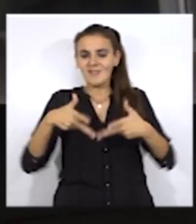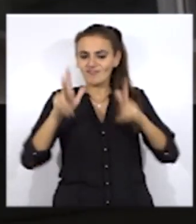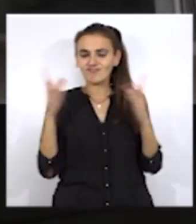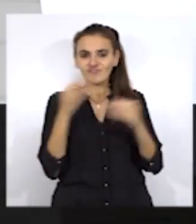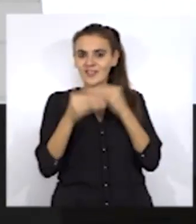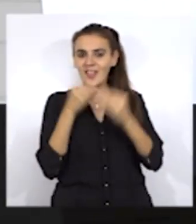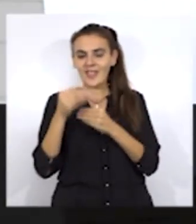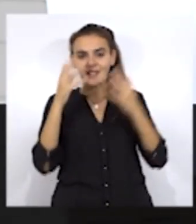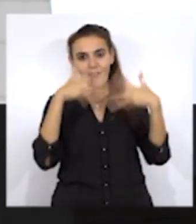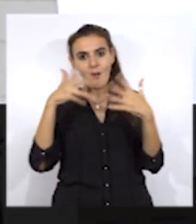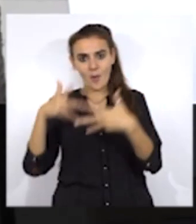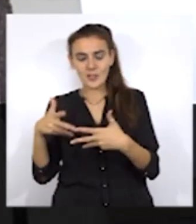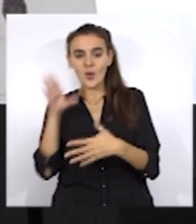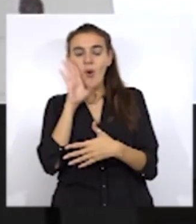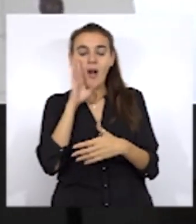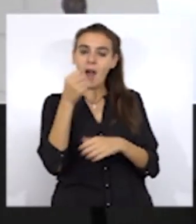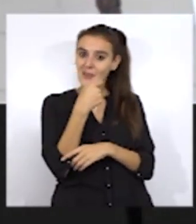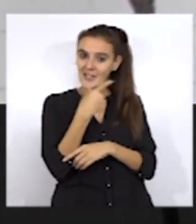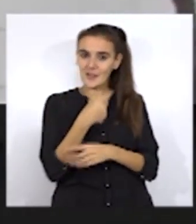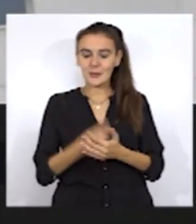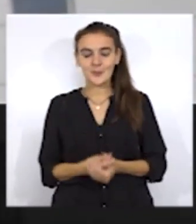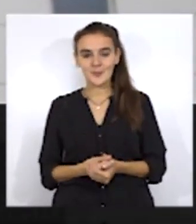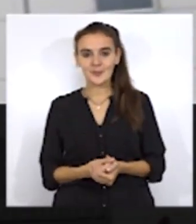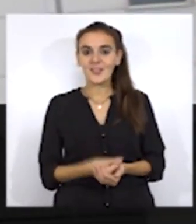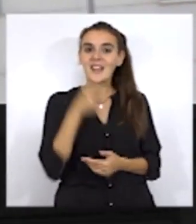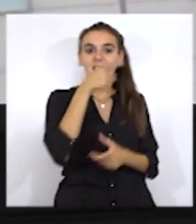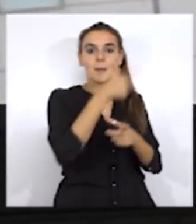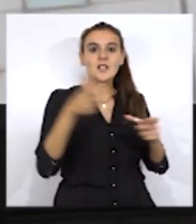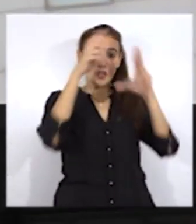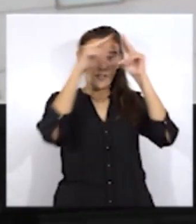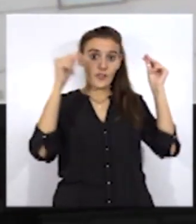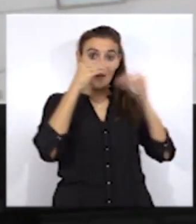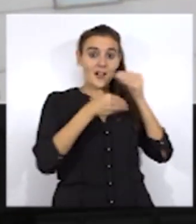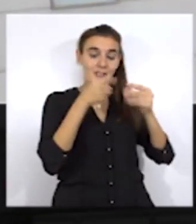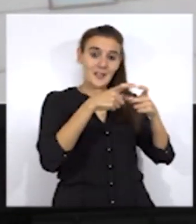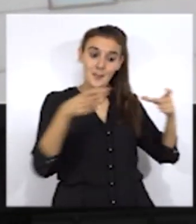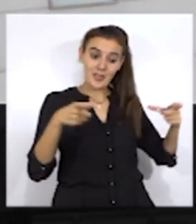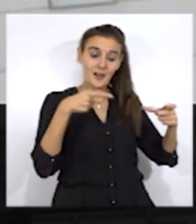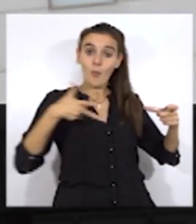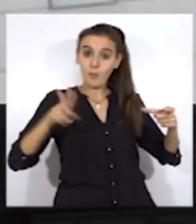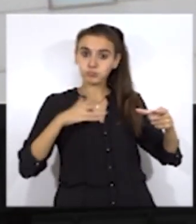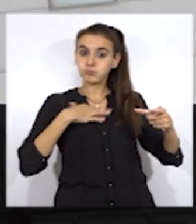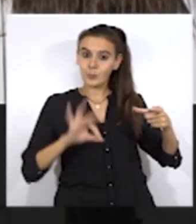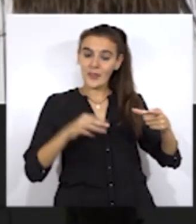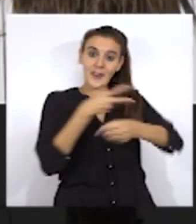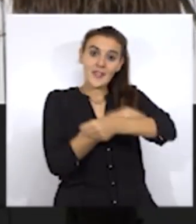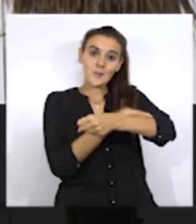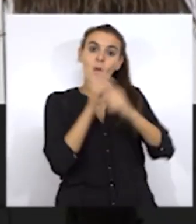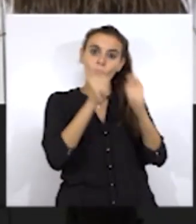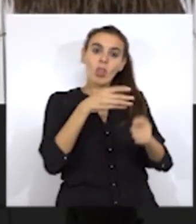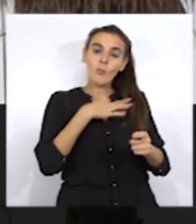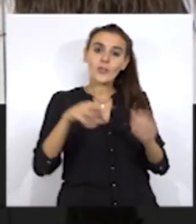dicho medicamento. De esta forma los enfermeros ya pueden recetar medicamentos y dispensar vacunas. Un Real Decreto que llega justo